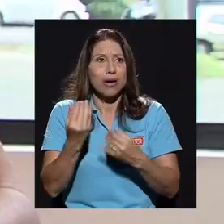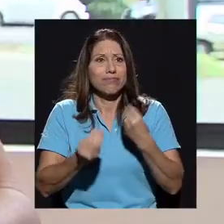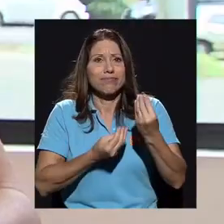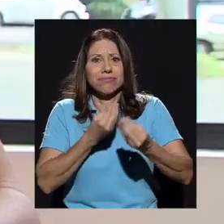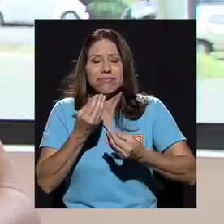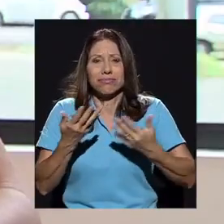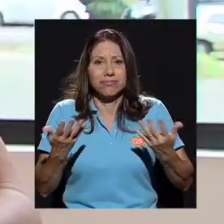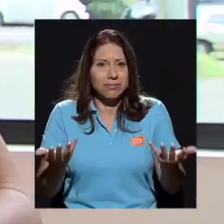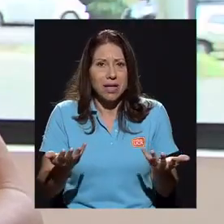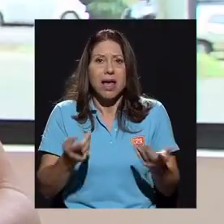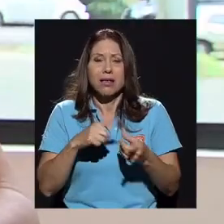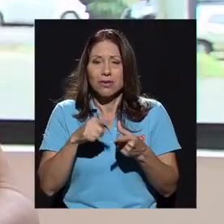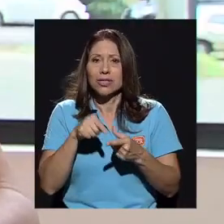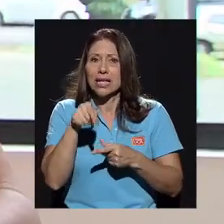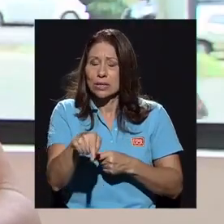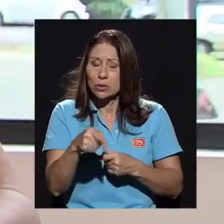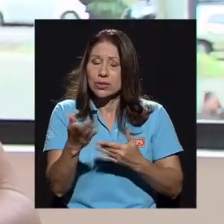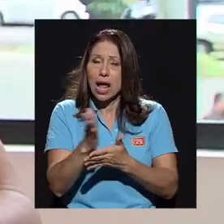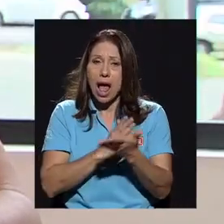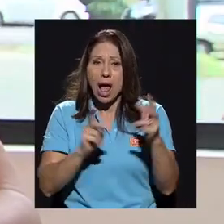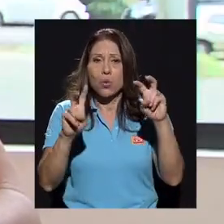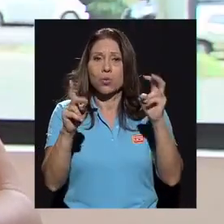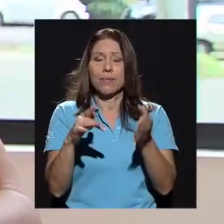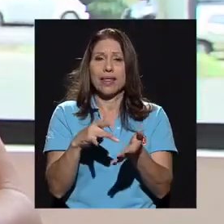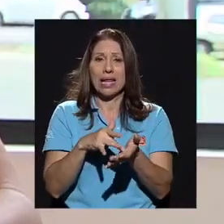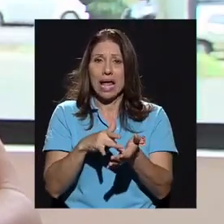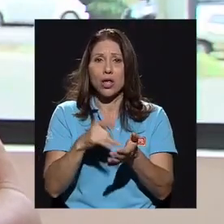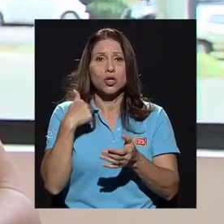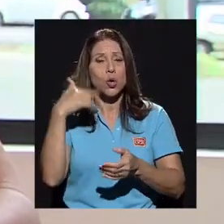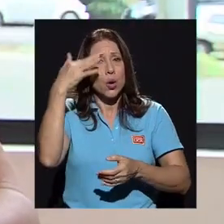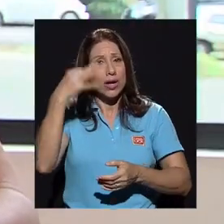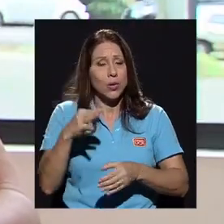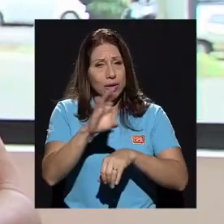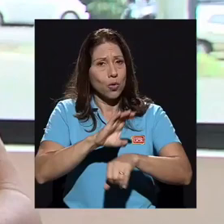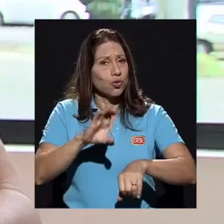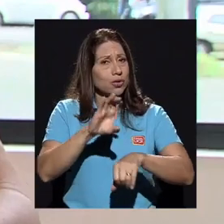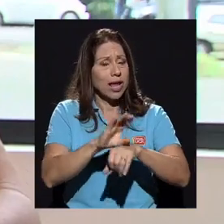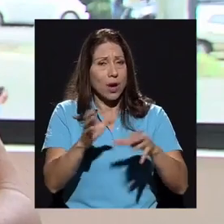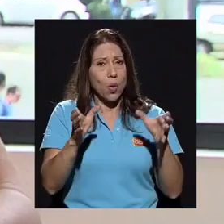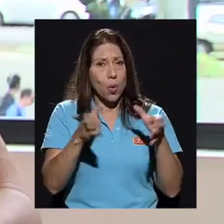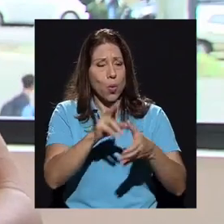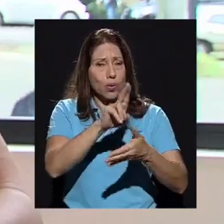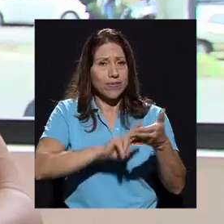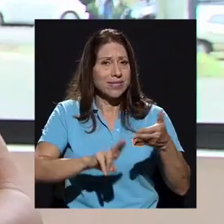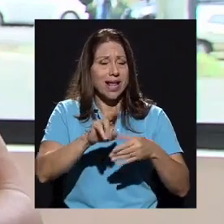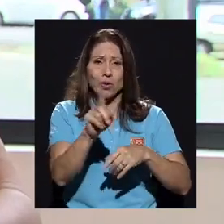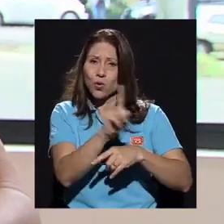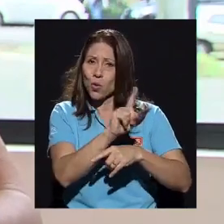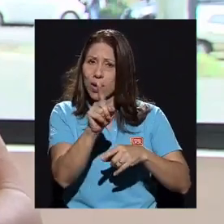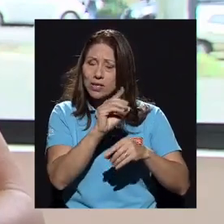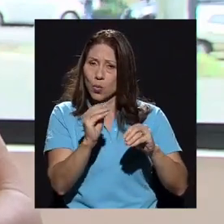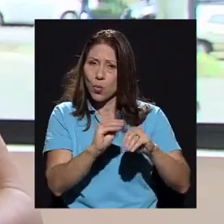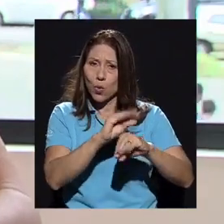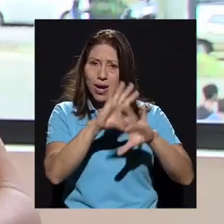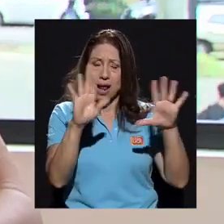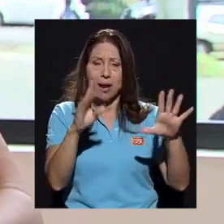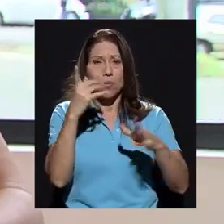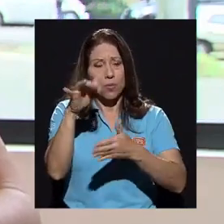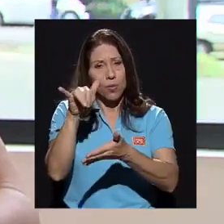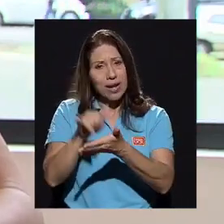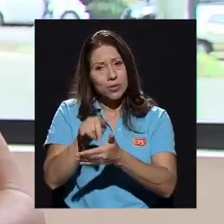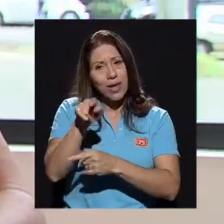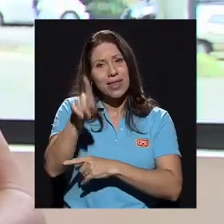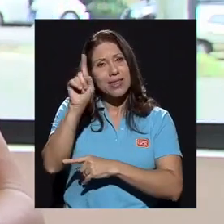traste. Entonces, este... Es una cuestión muy delicada que yo pienso que el Consejo no ha sido muy claro, ¿verdad? Y que, bueno, por eso tiene que haber ahí